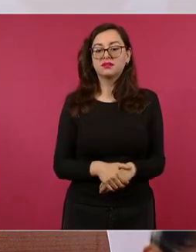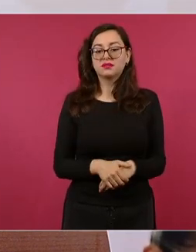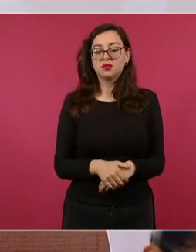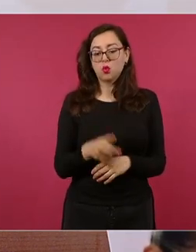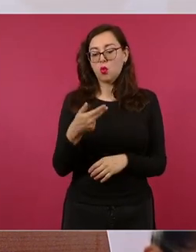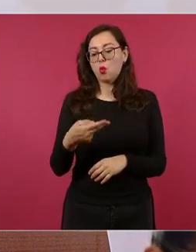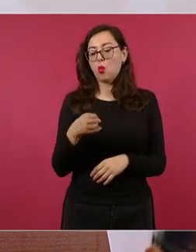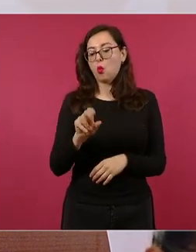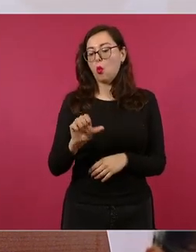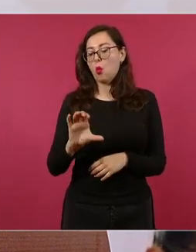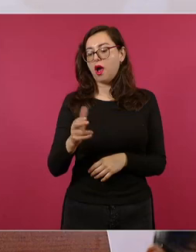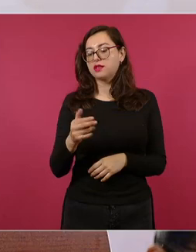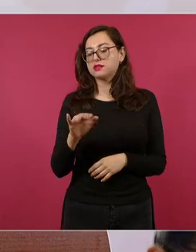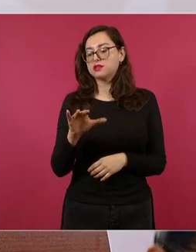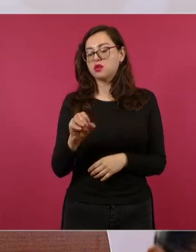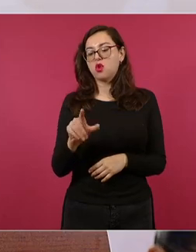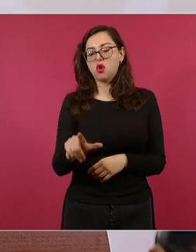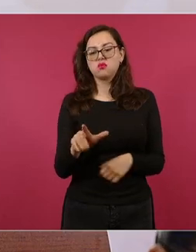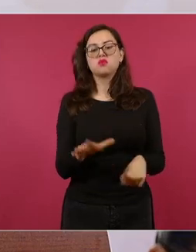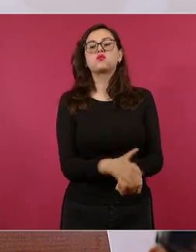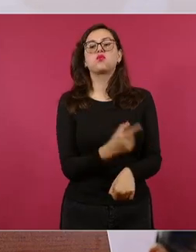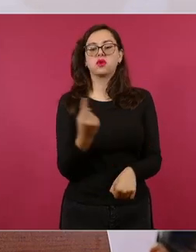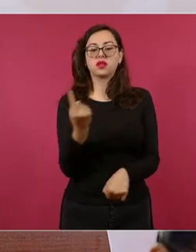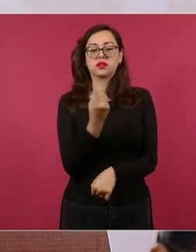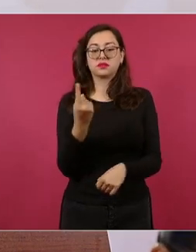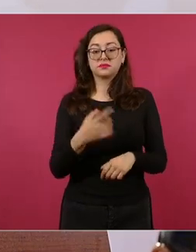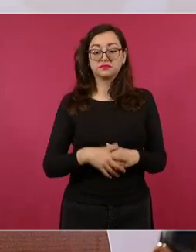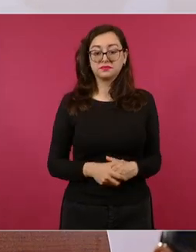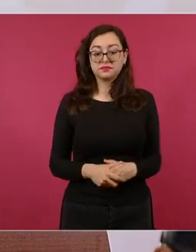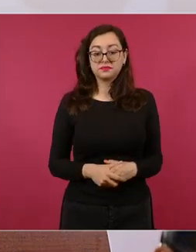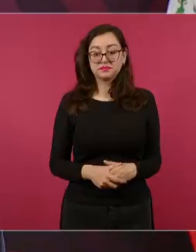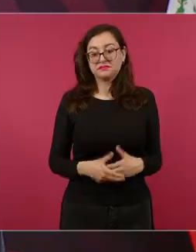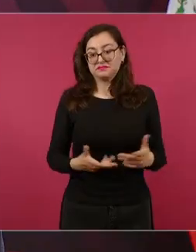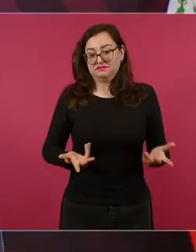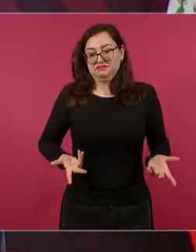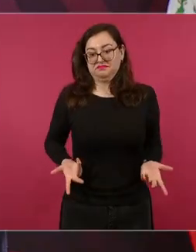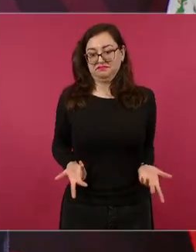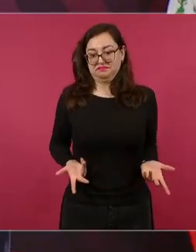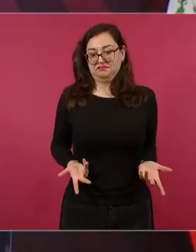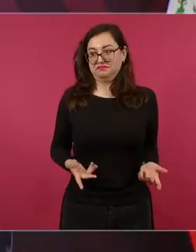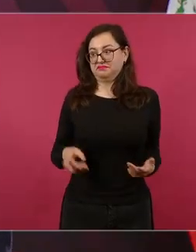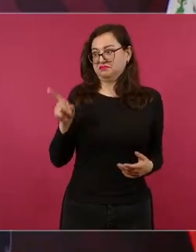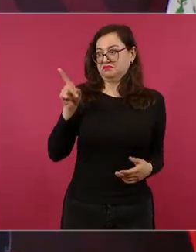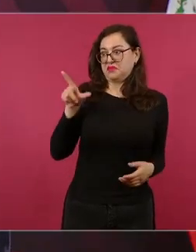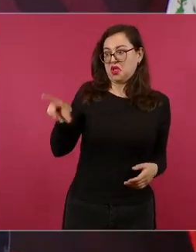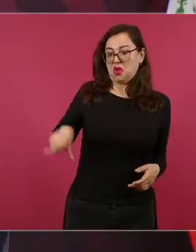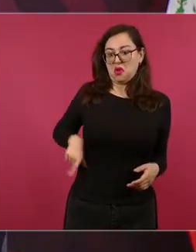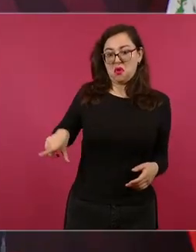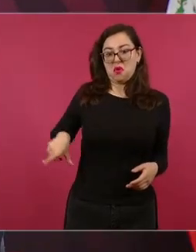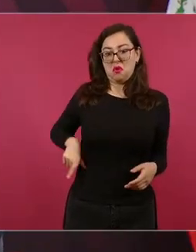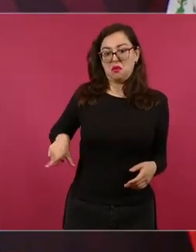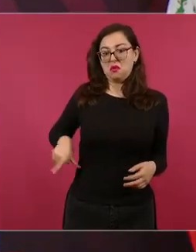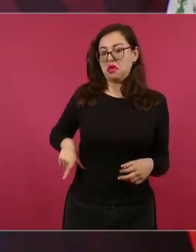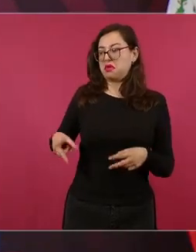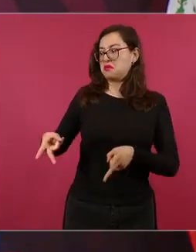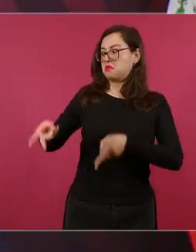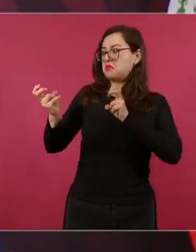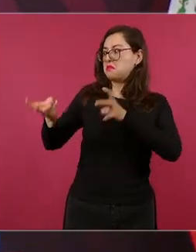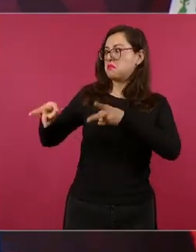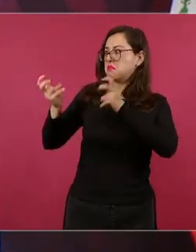decía la gente que se dedicaba al huachicol